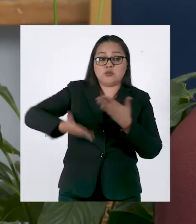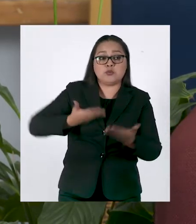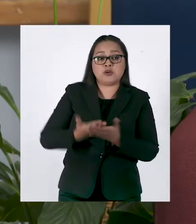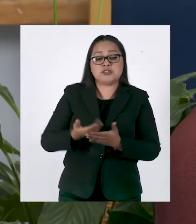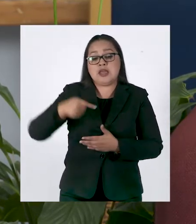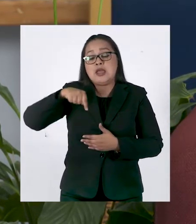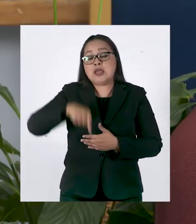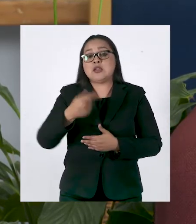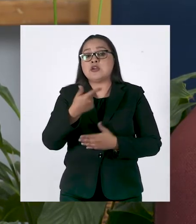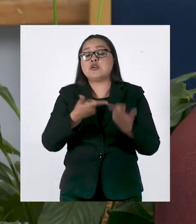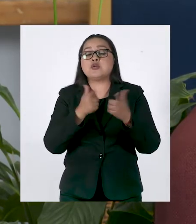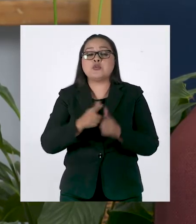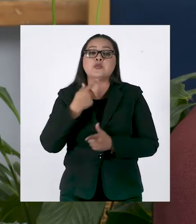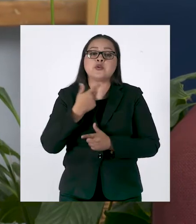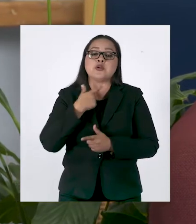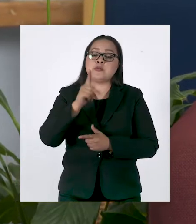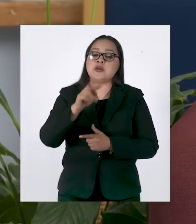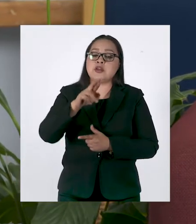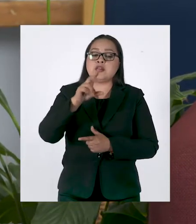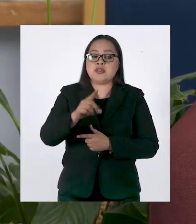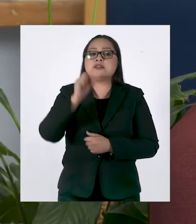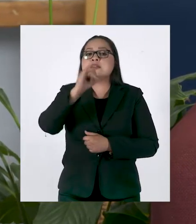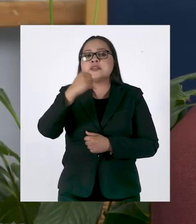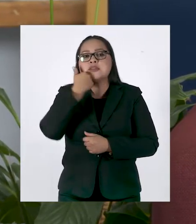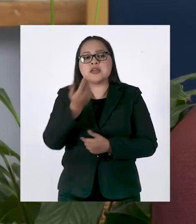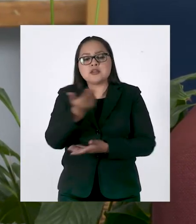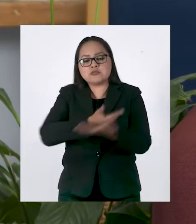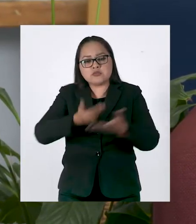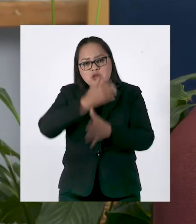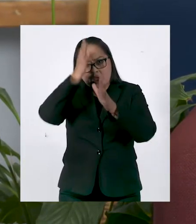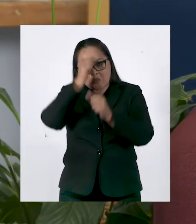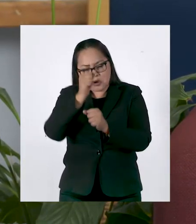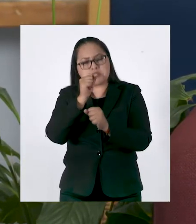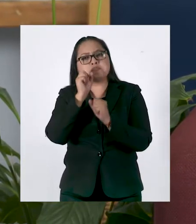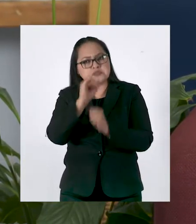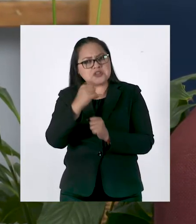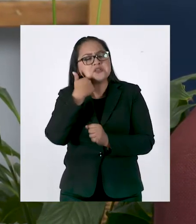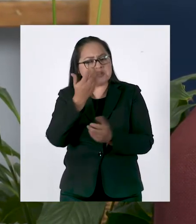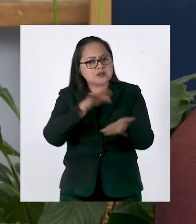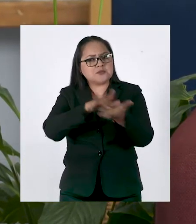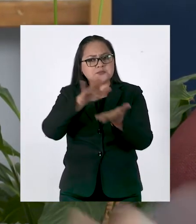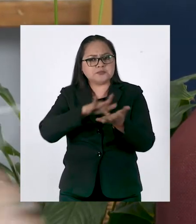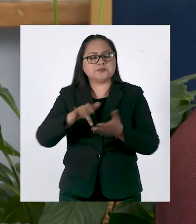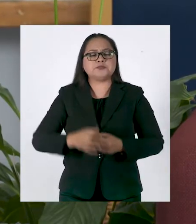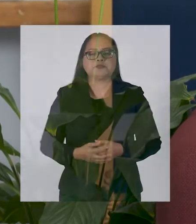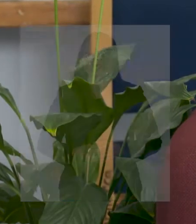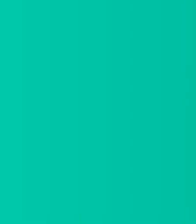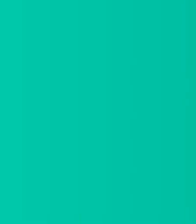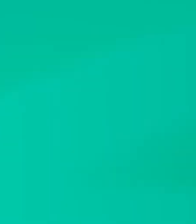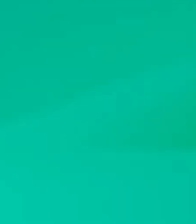representamos propuestas y por supuesto que desde el PRD vamos a apostarle al consenso y a los acuerdos.